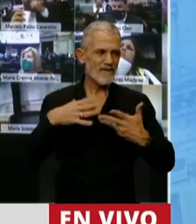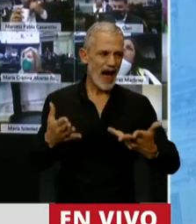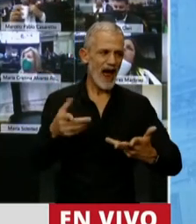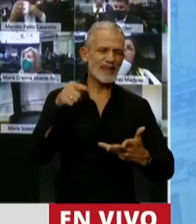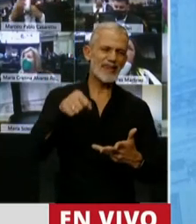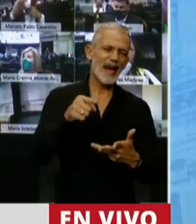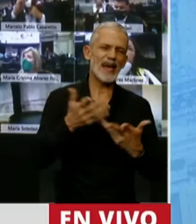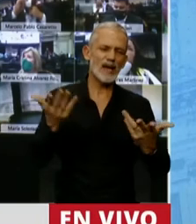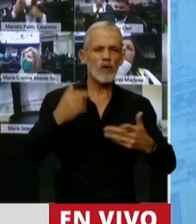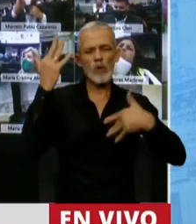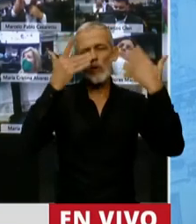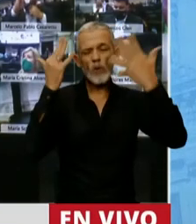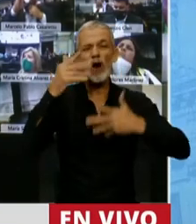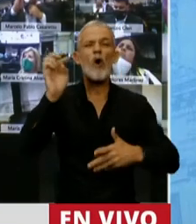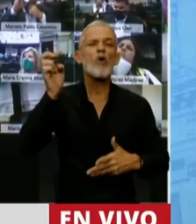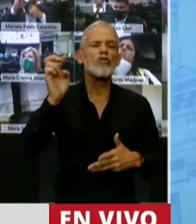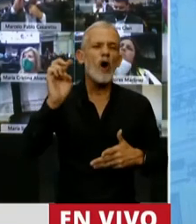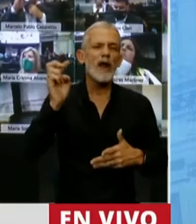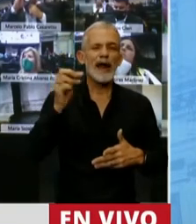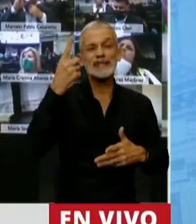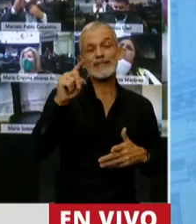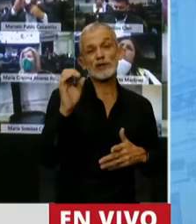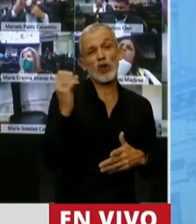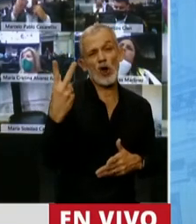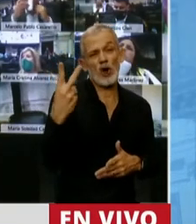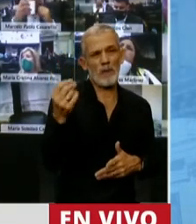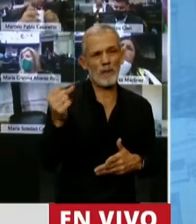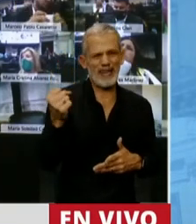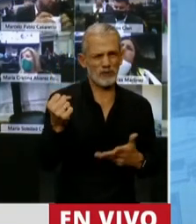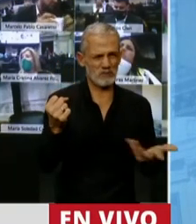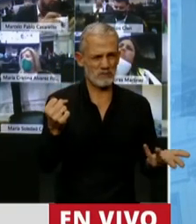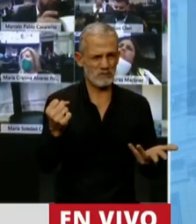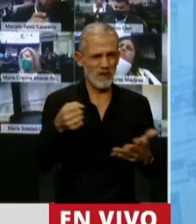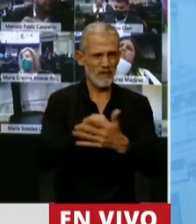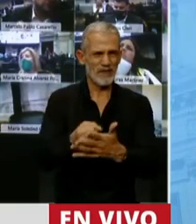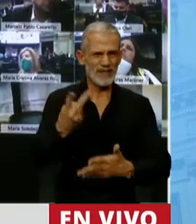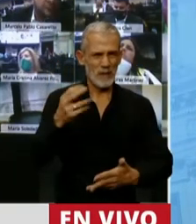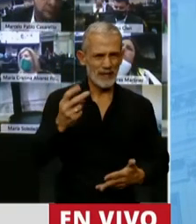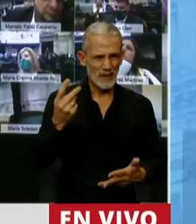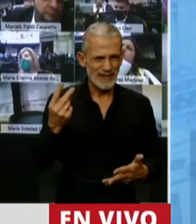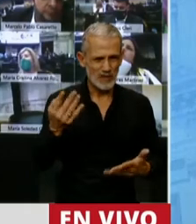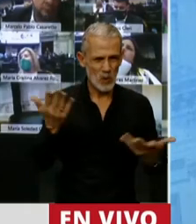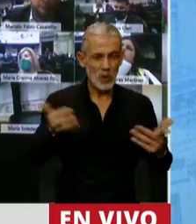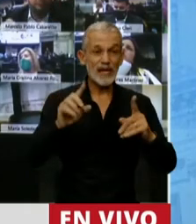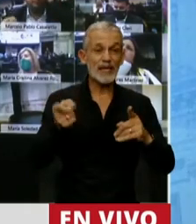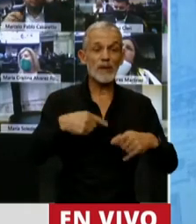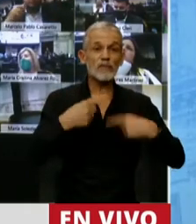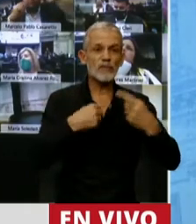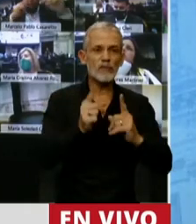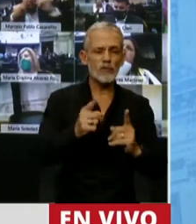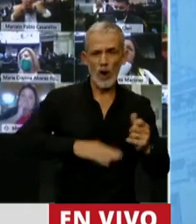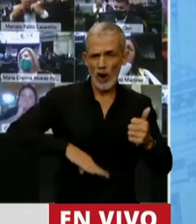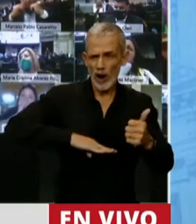un presupuesto de fantasía, con un dólar a 102 pesos para fines del 2021, hasta la continuidad de